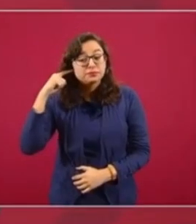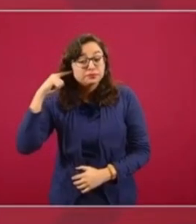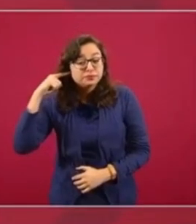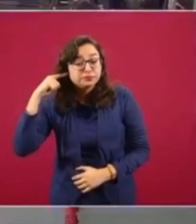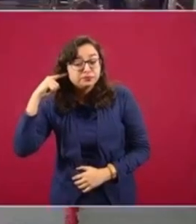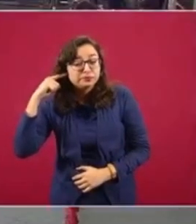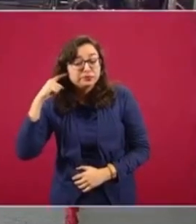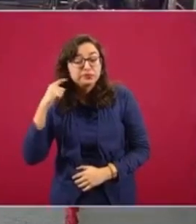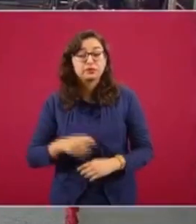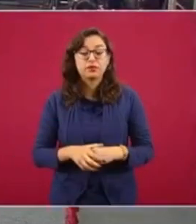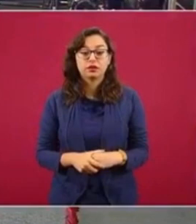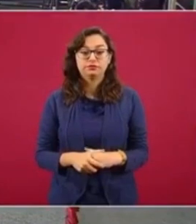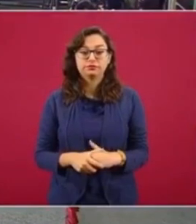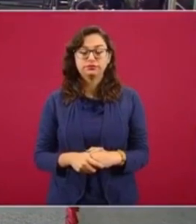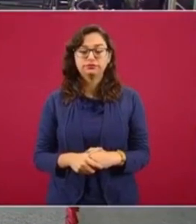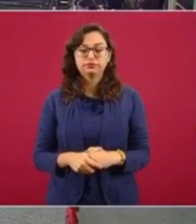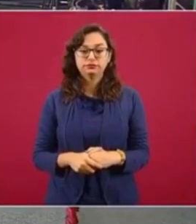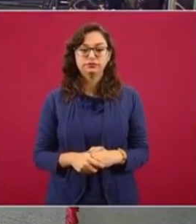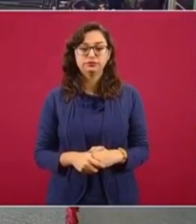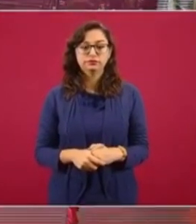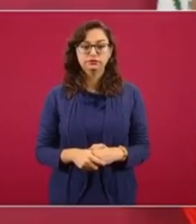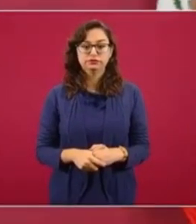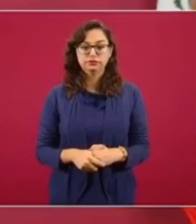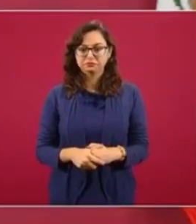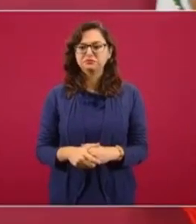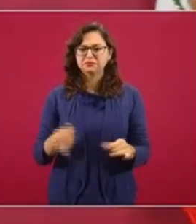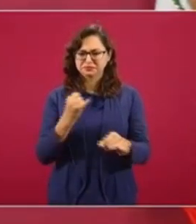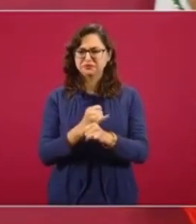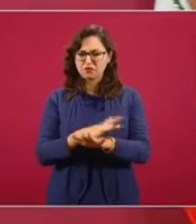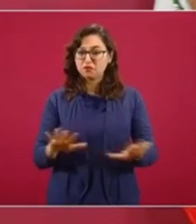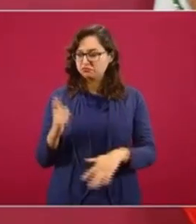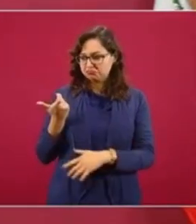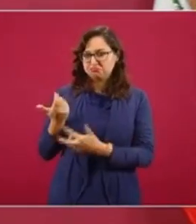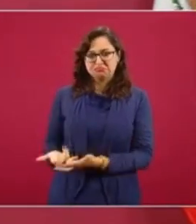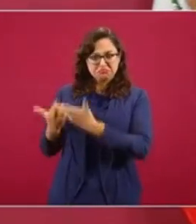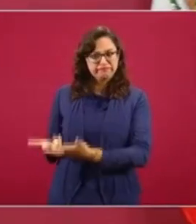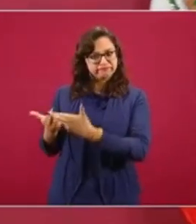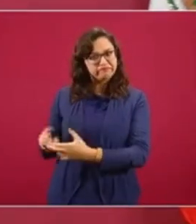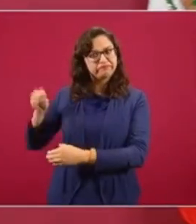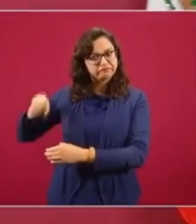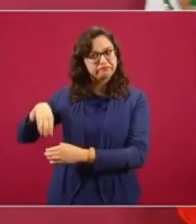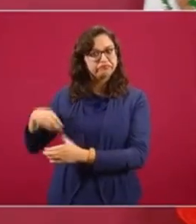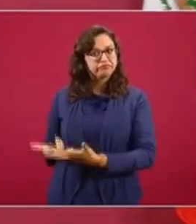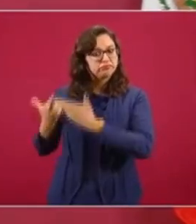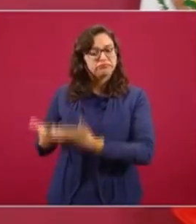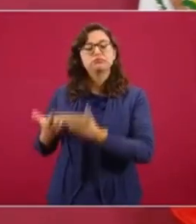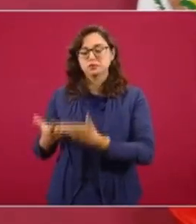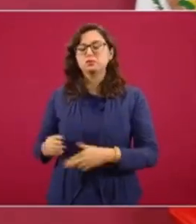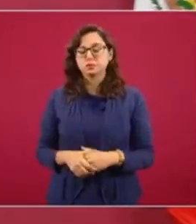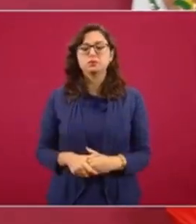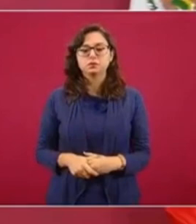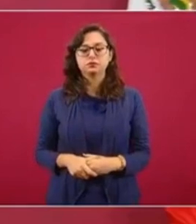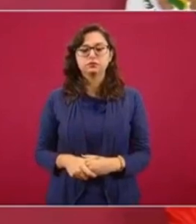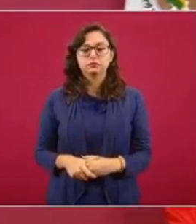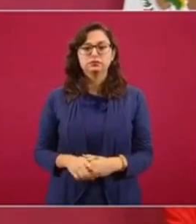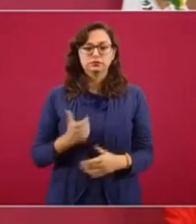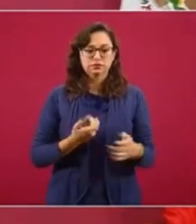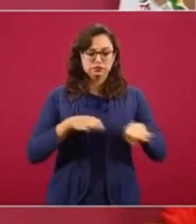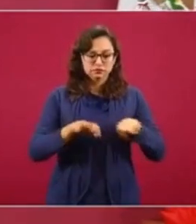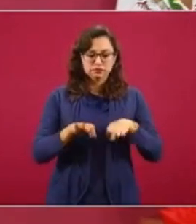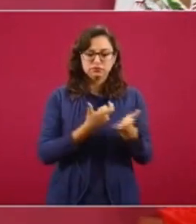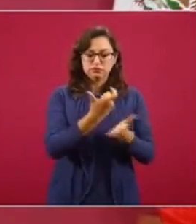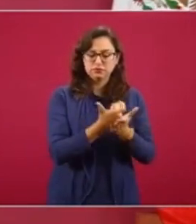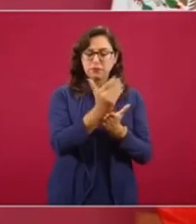ahorrar para la pandemia? Vamos a informar también. Ya es bastante lo que se tiene ahorrado. Por la disminución de sueldos y